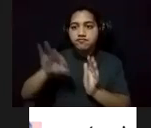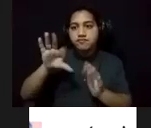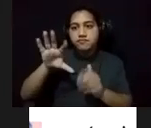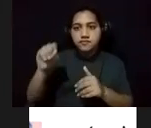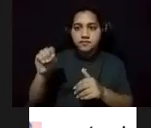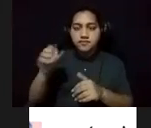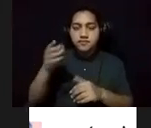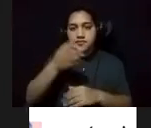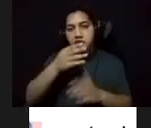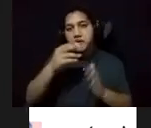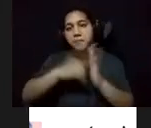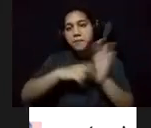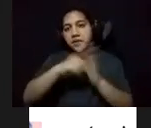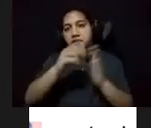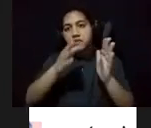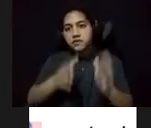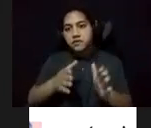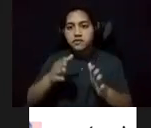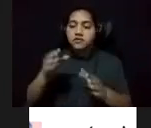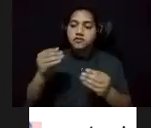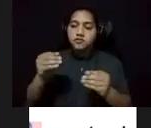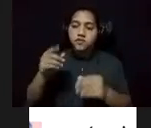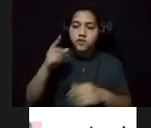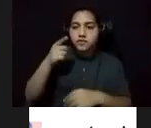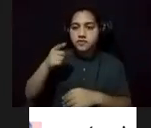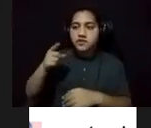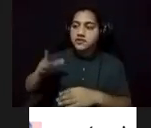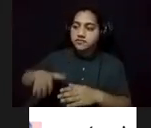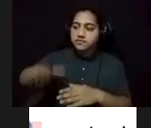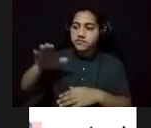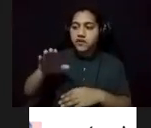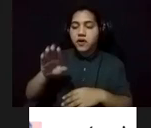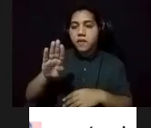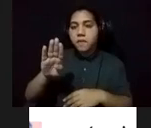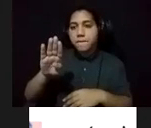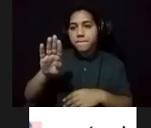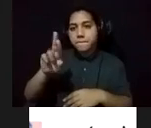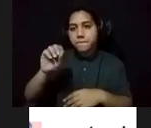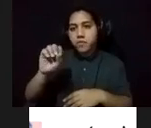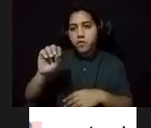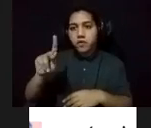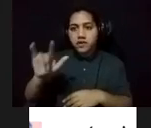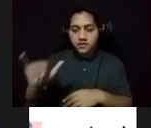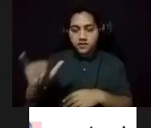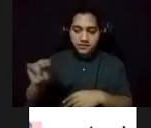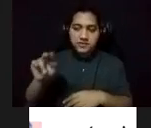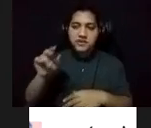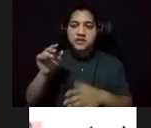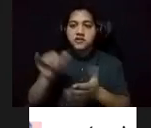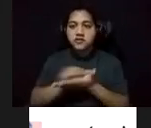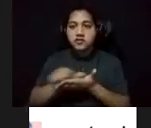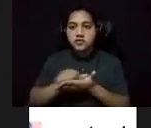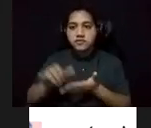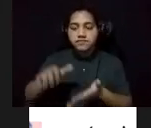reconoce, nace en Brooklyn, New York, el 30 de octubre de 1922, hijo de padres migrantes en la